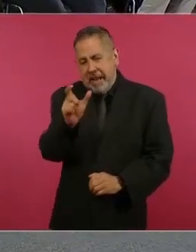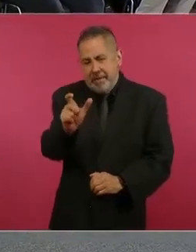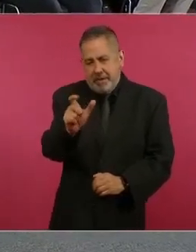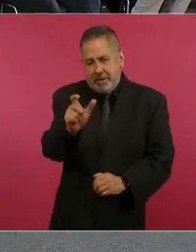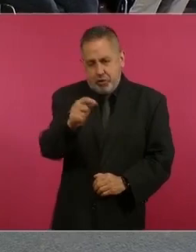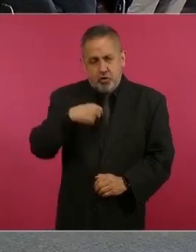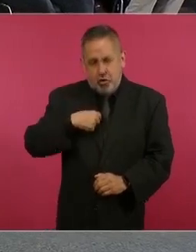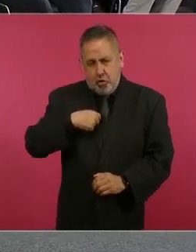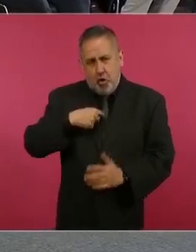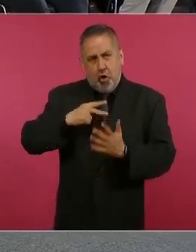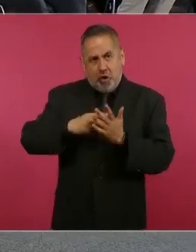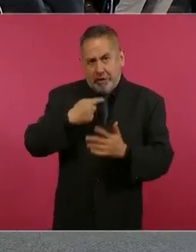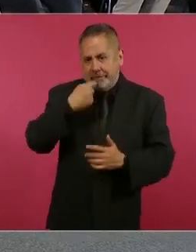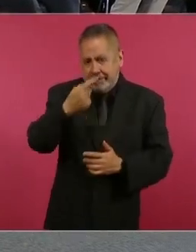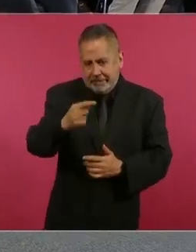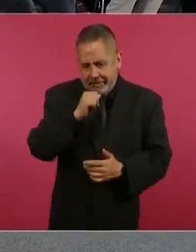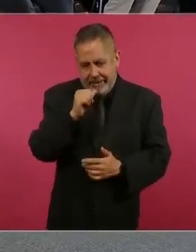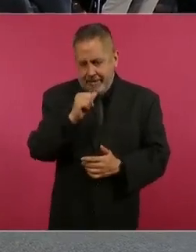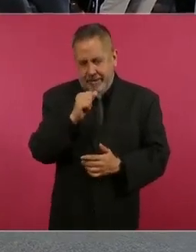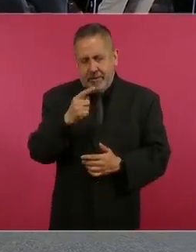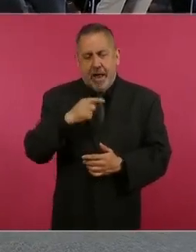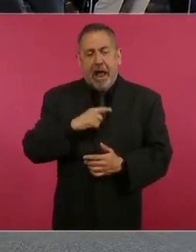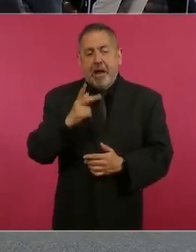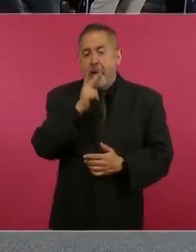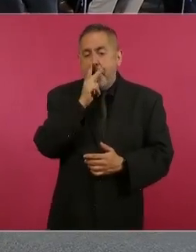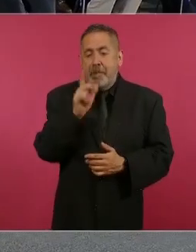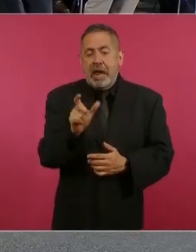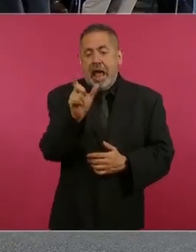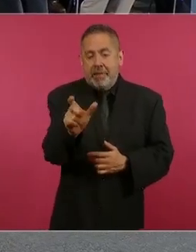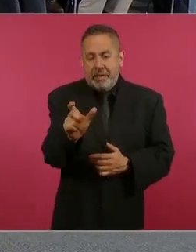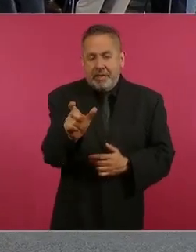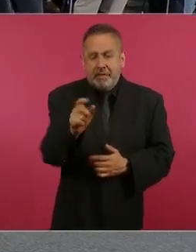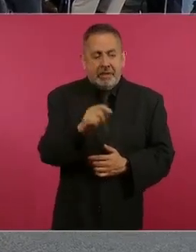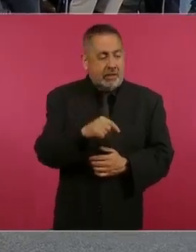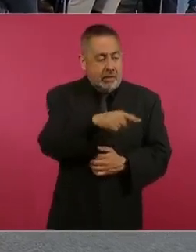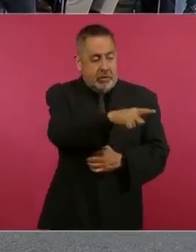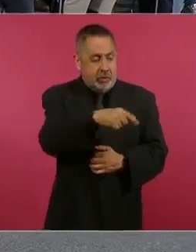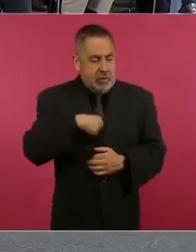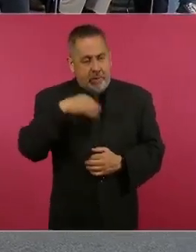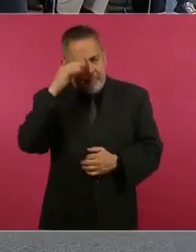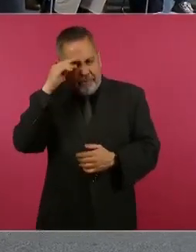pero podemos tener diferencias, pero